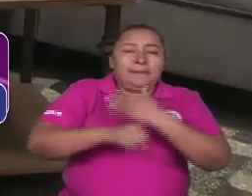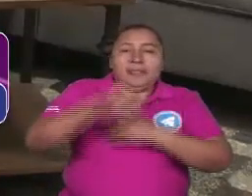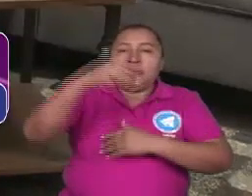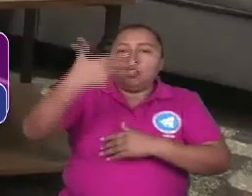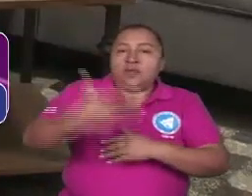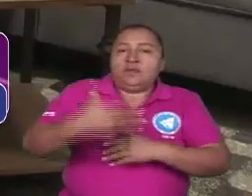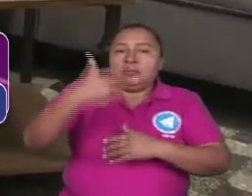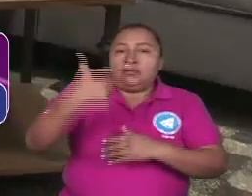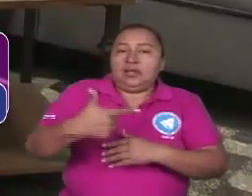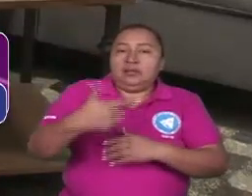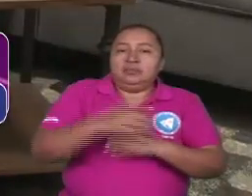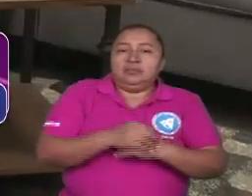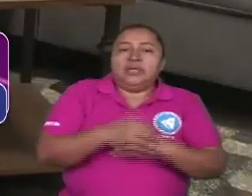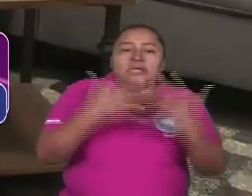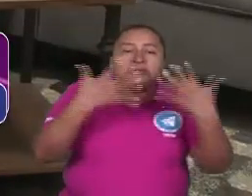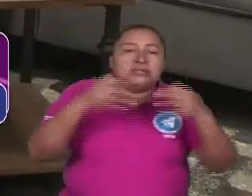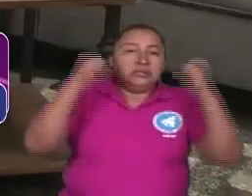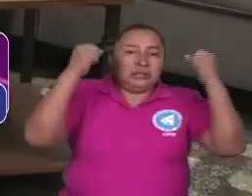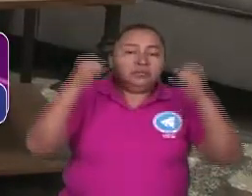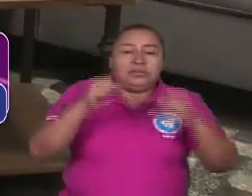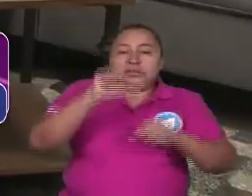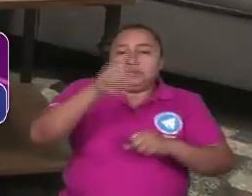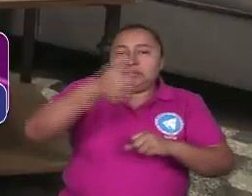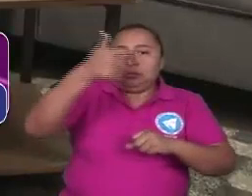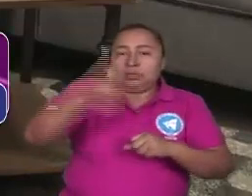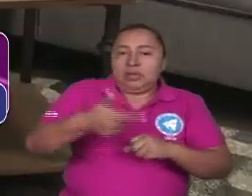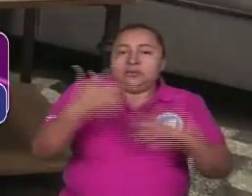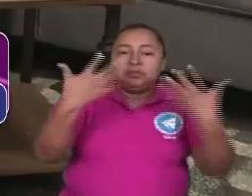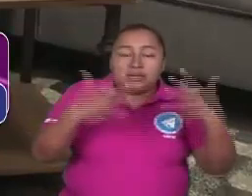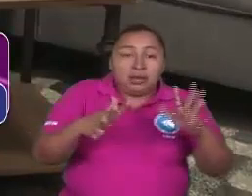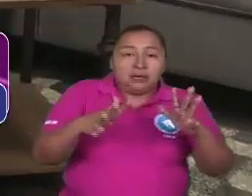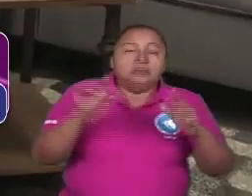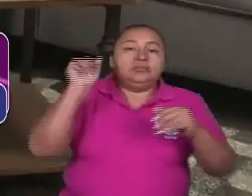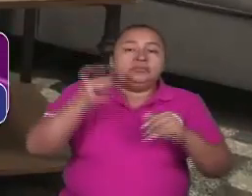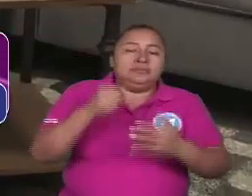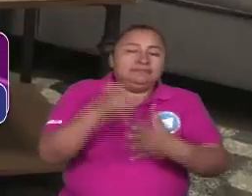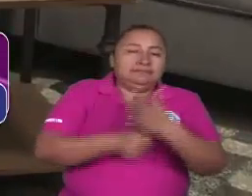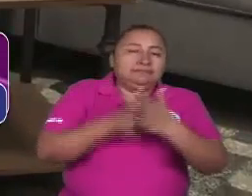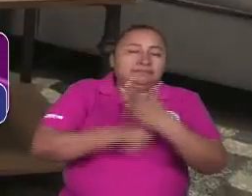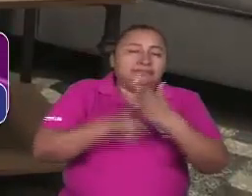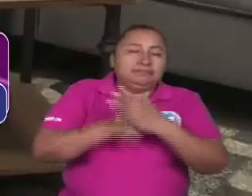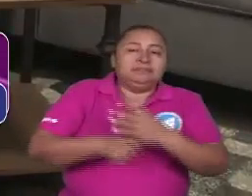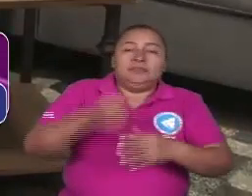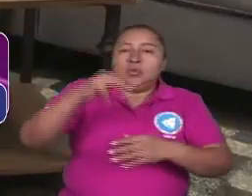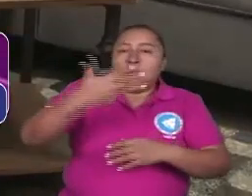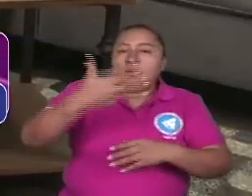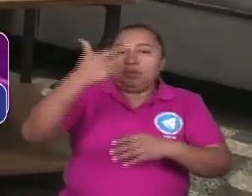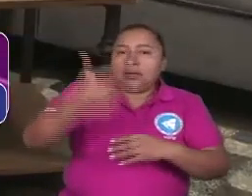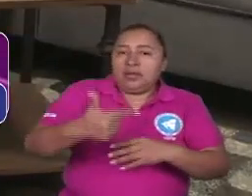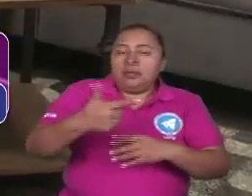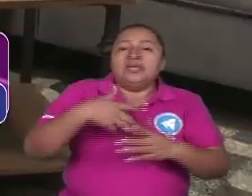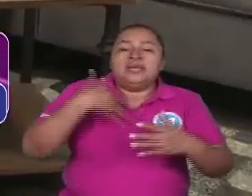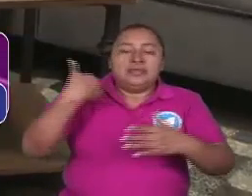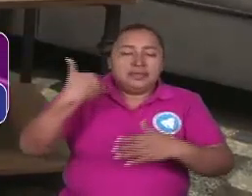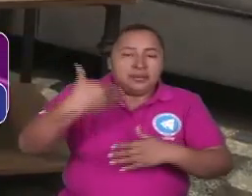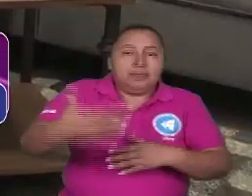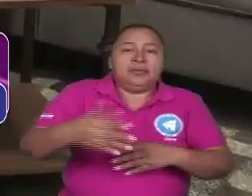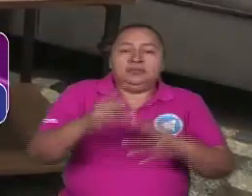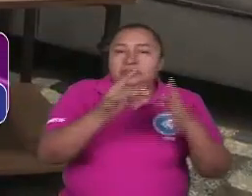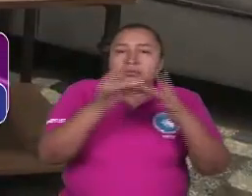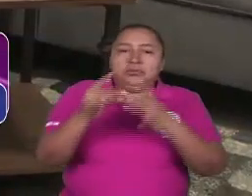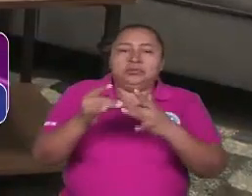grado ya ganamos la batalla del sexto grado ya ganamos la batalla del sexto grado se está peleando la batalla del noveno grado y vamos a la